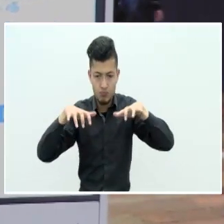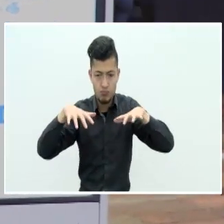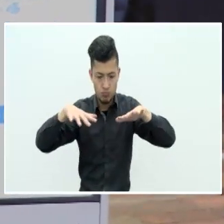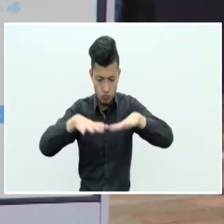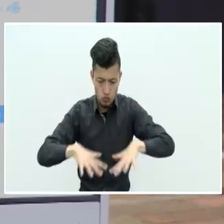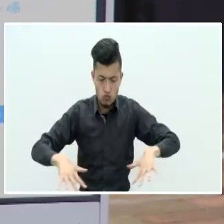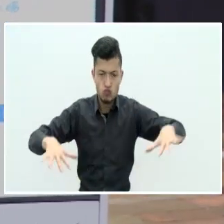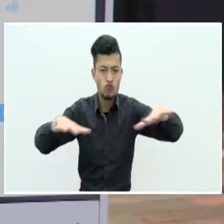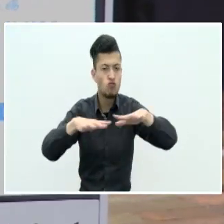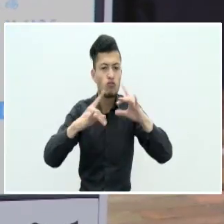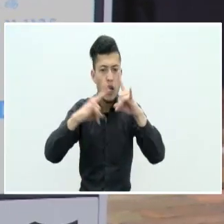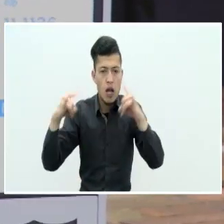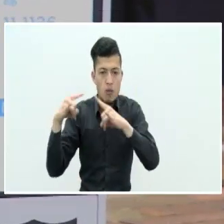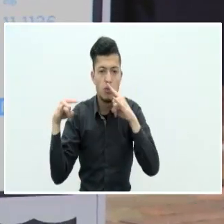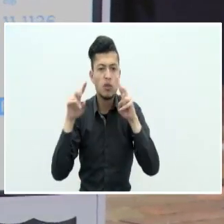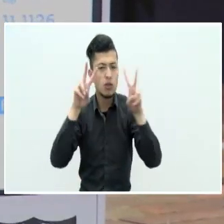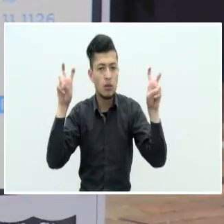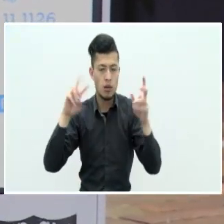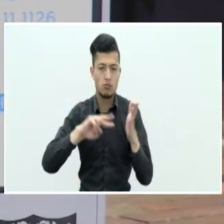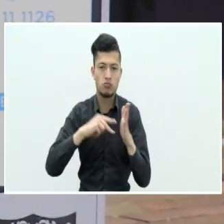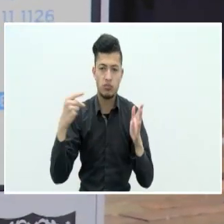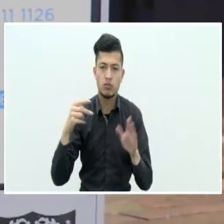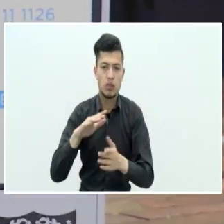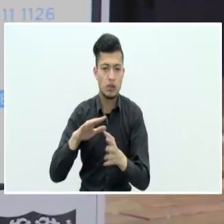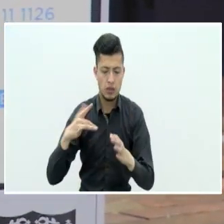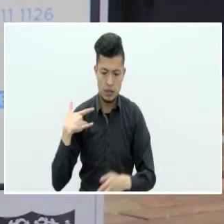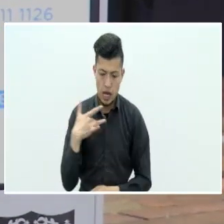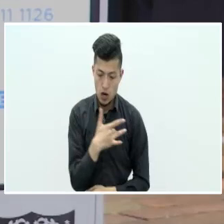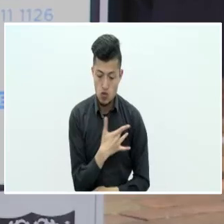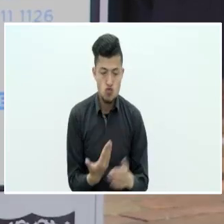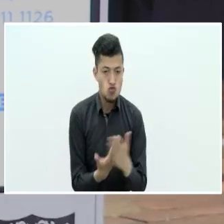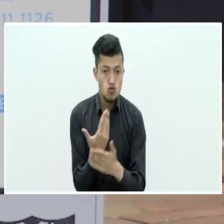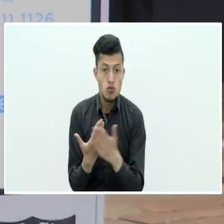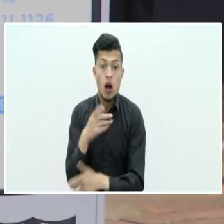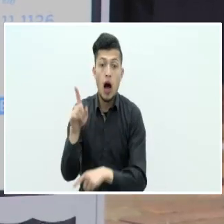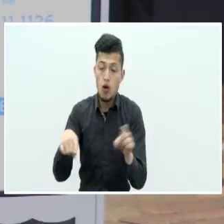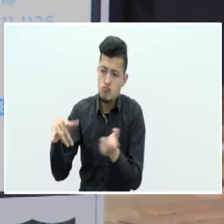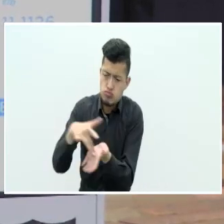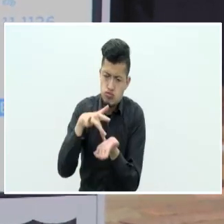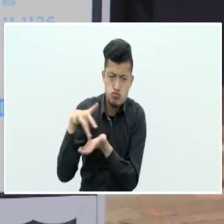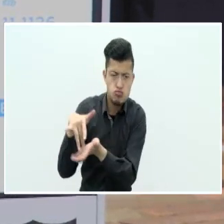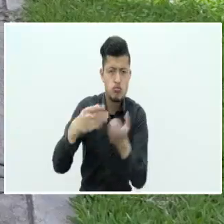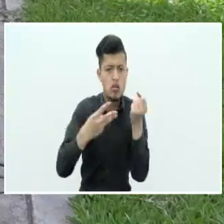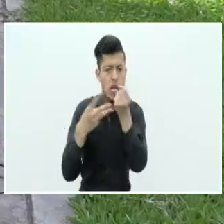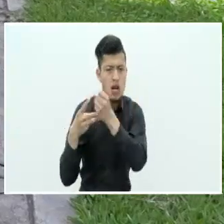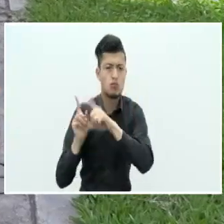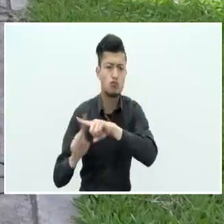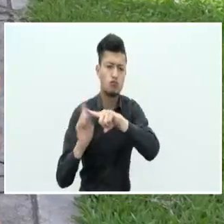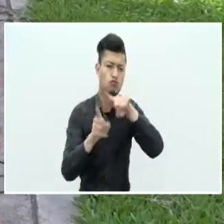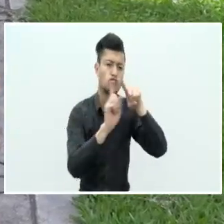al área de la salud y en el que participaron aprendices e instructores de varias partes del país.